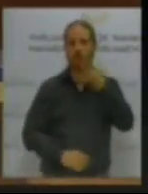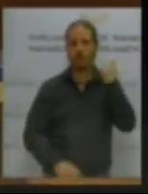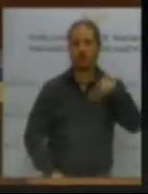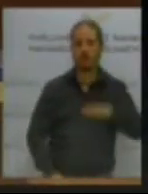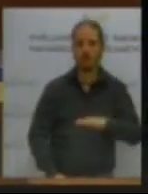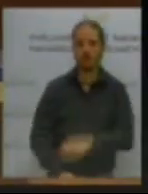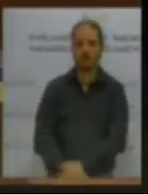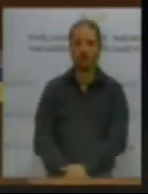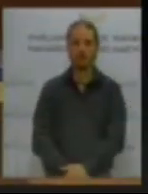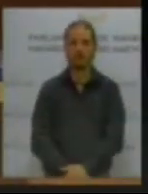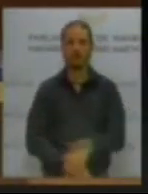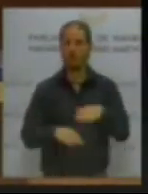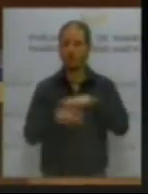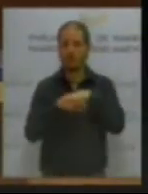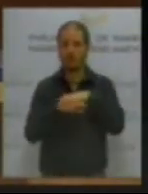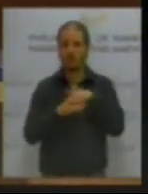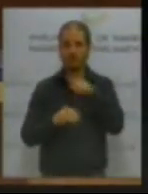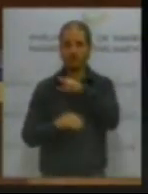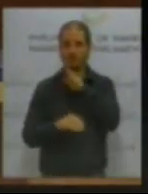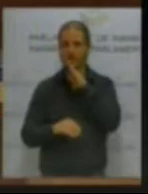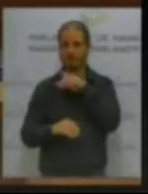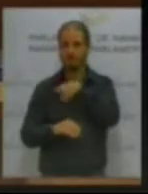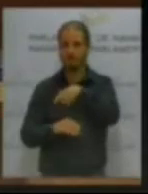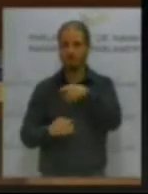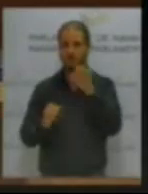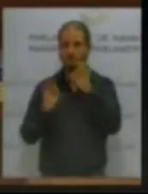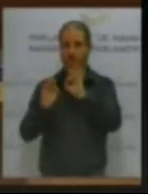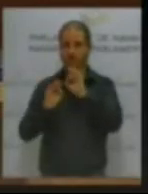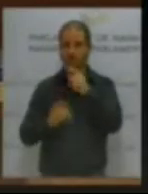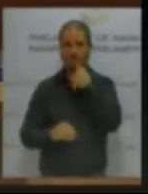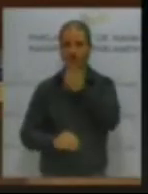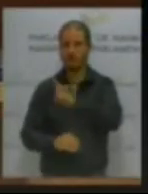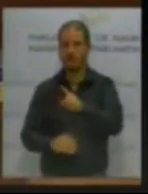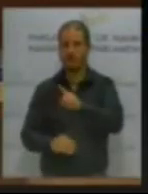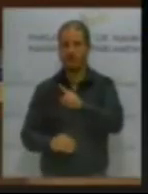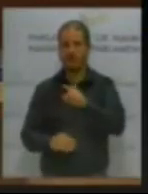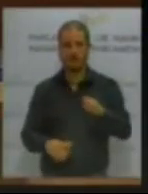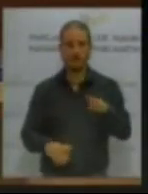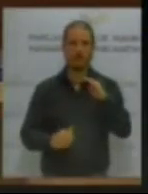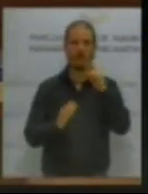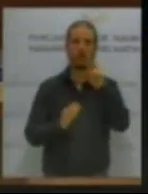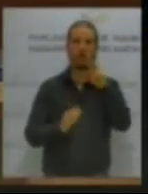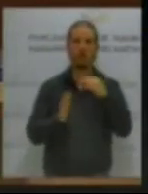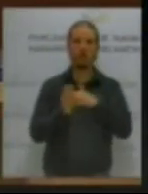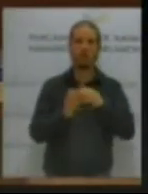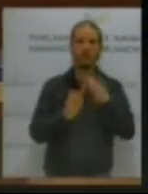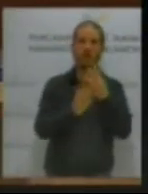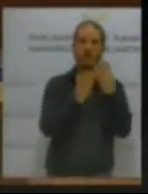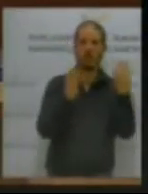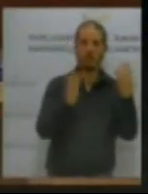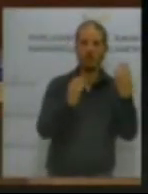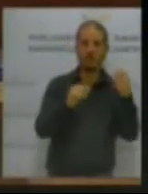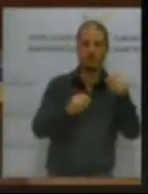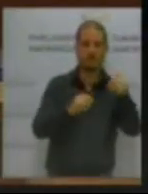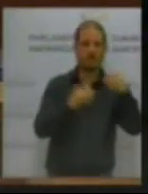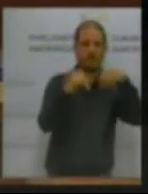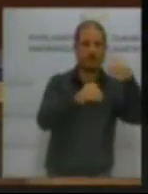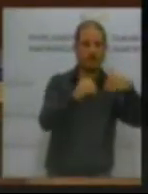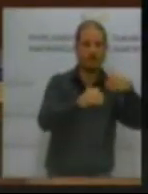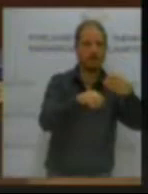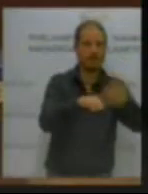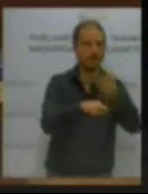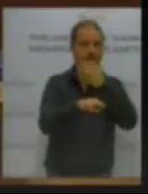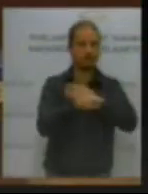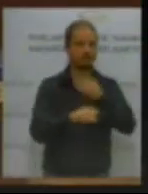ni un lugar antes de las elecciones del 2019. Se van a quedar quietos en la mata, ya lo dije, ya lo dije, señora consejera.